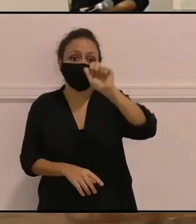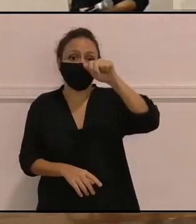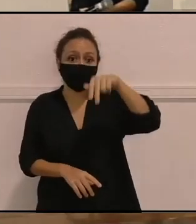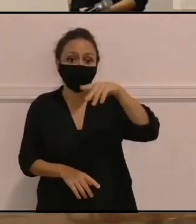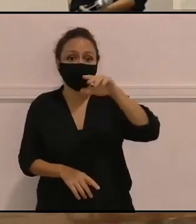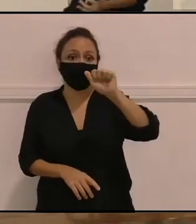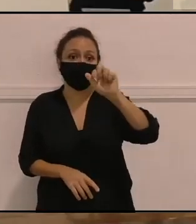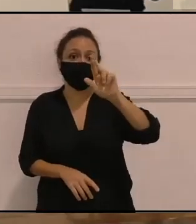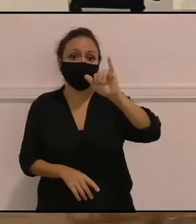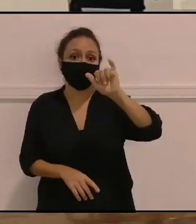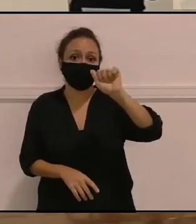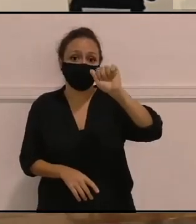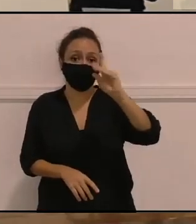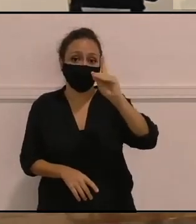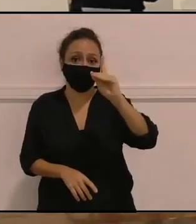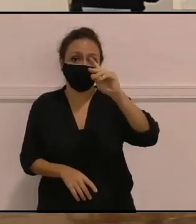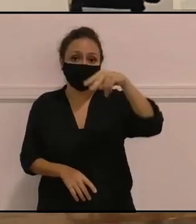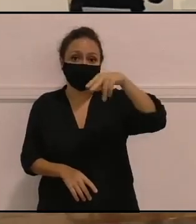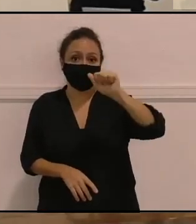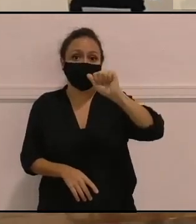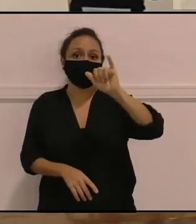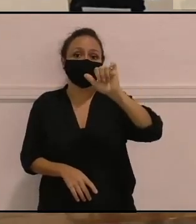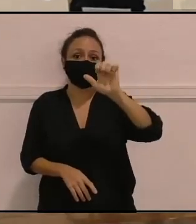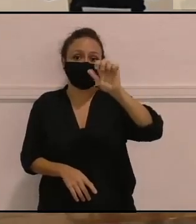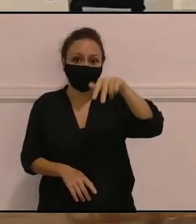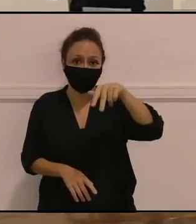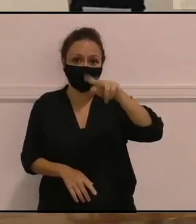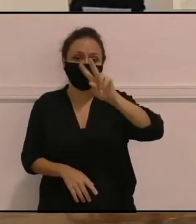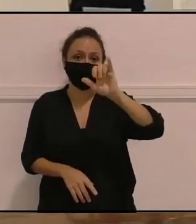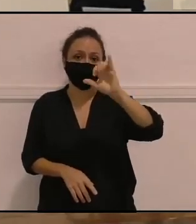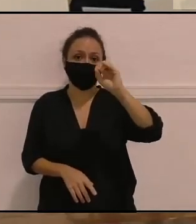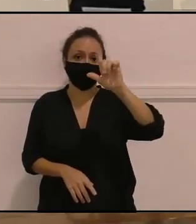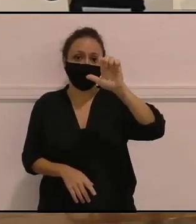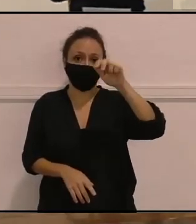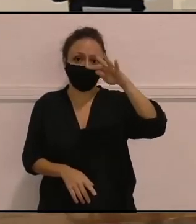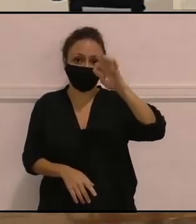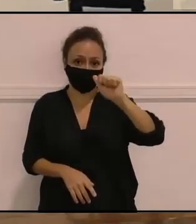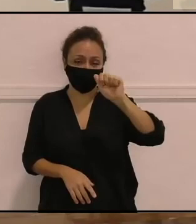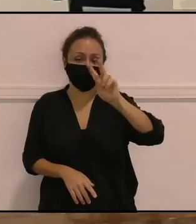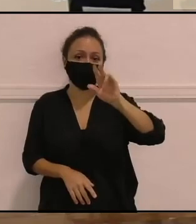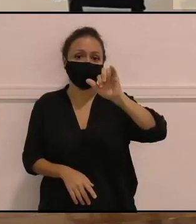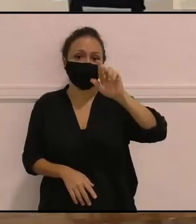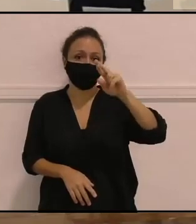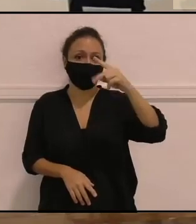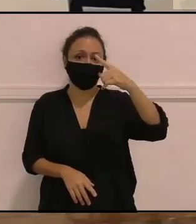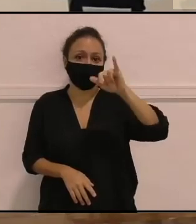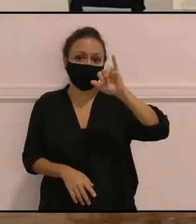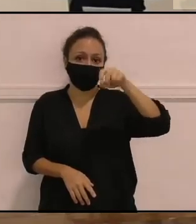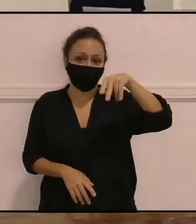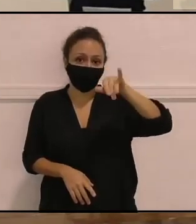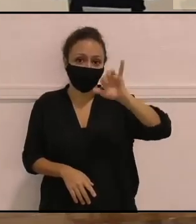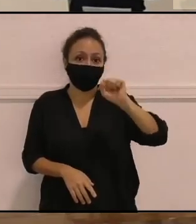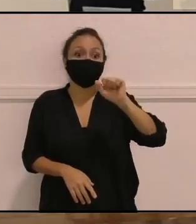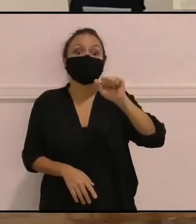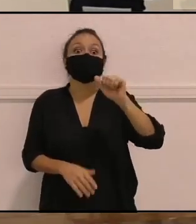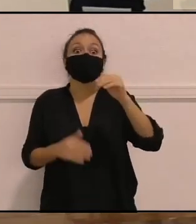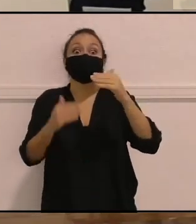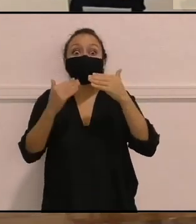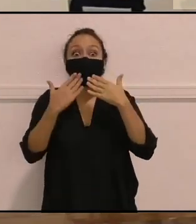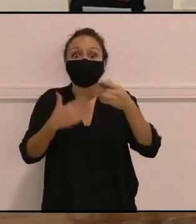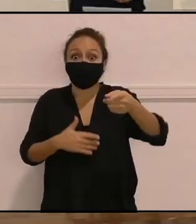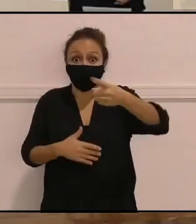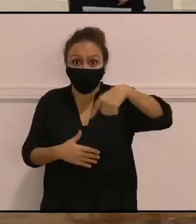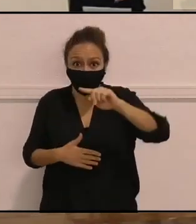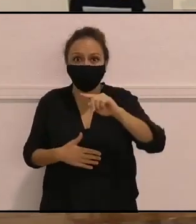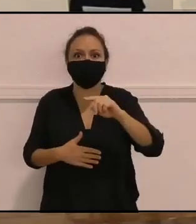a Yen, a Violeta, ¿no? Con diferentes, a Virginia, que desde diferentes lugares están haciendo posible este evento.